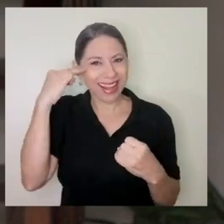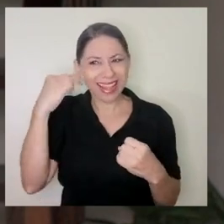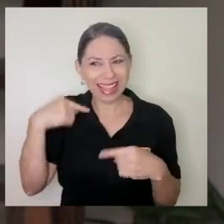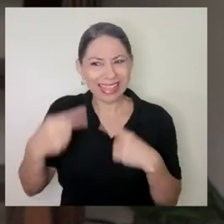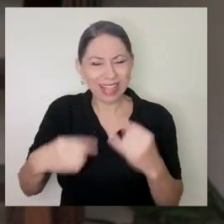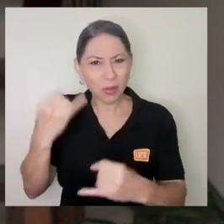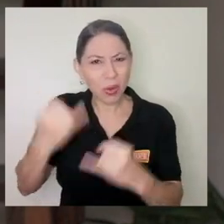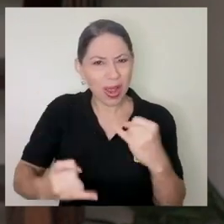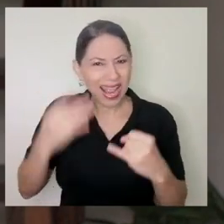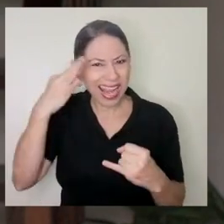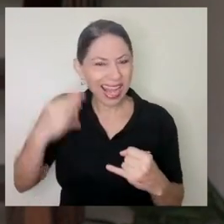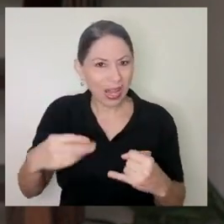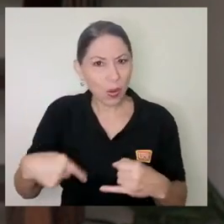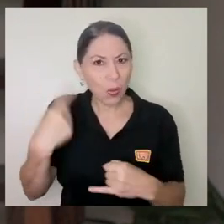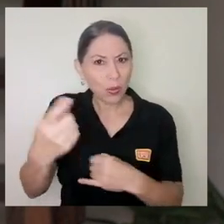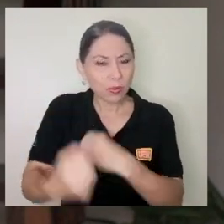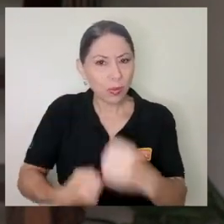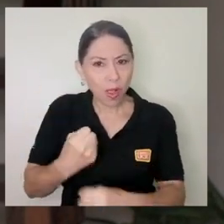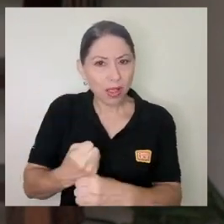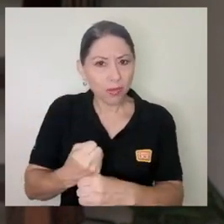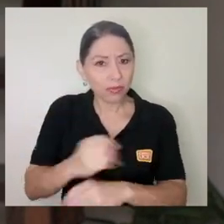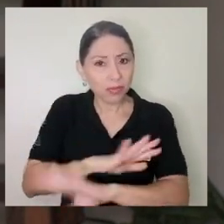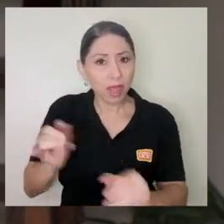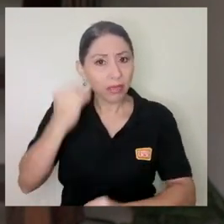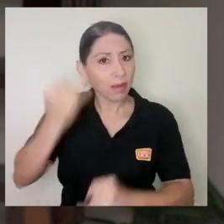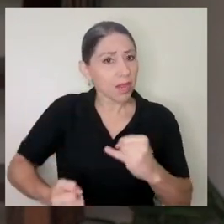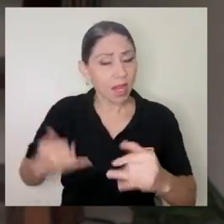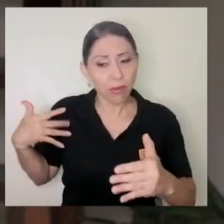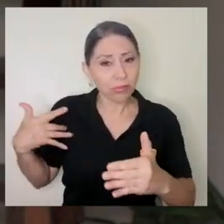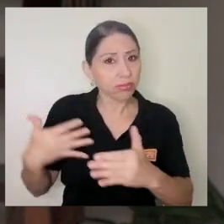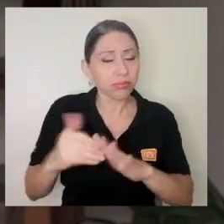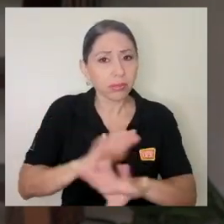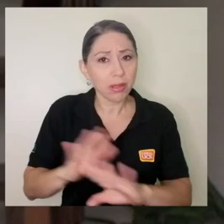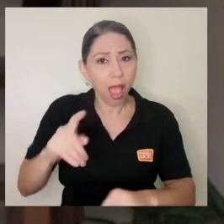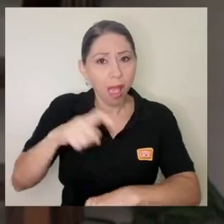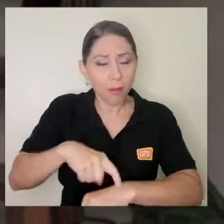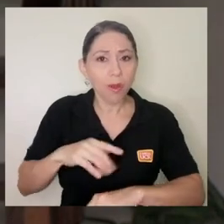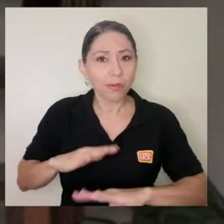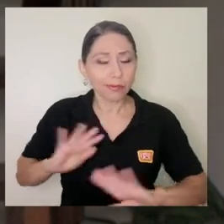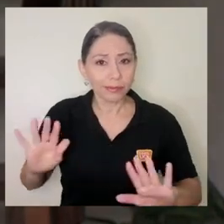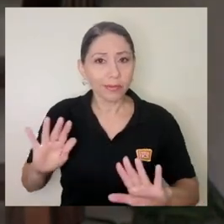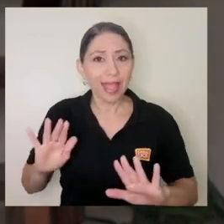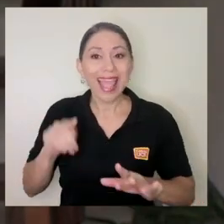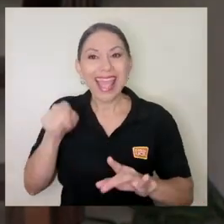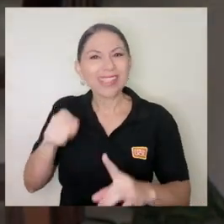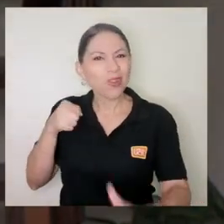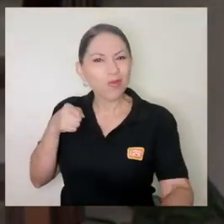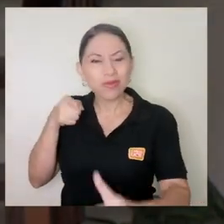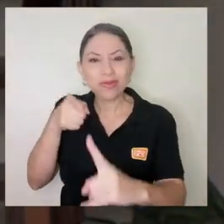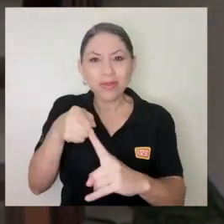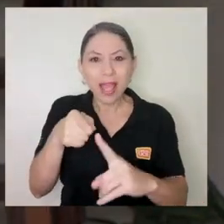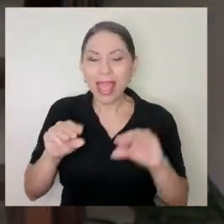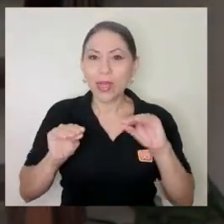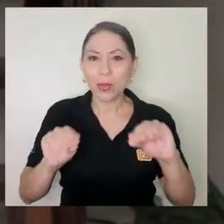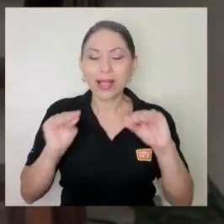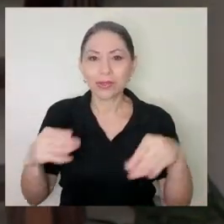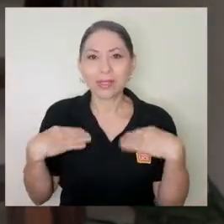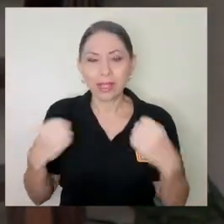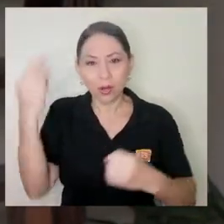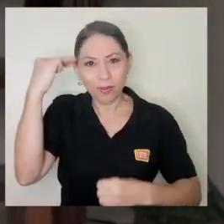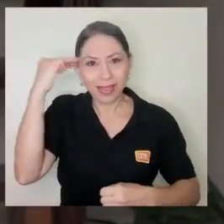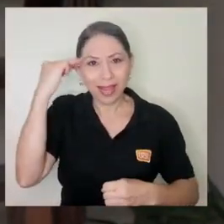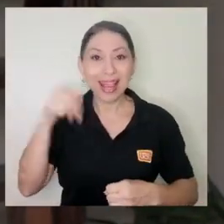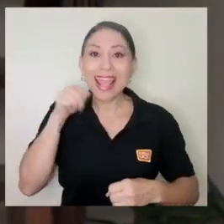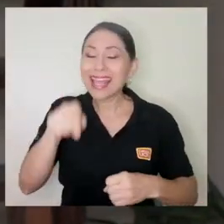concluir el 2021 si no me equivoco se cierra la política termina su ciclo digamos apunta a la educación en salud